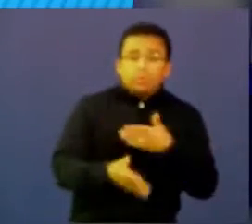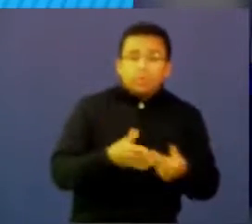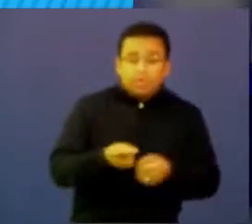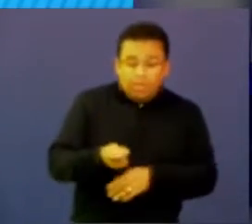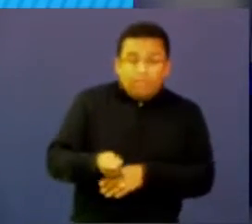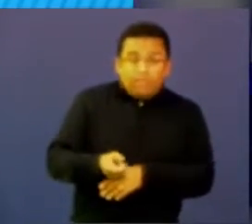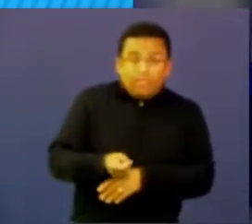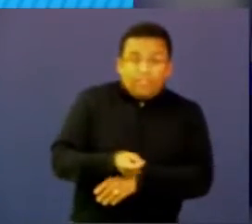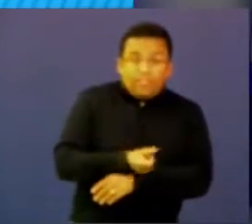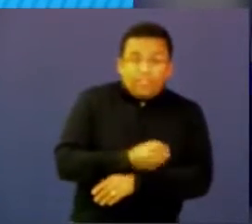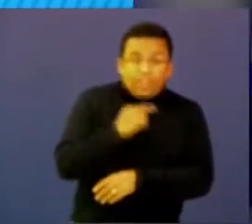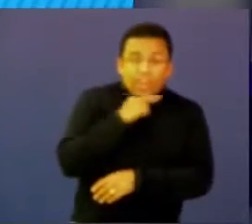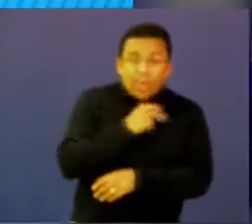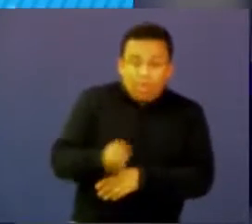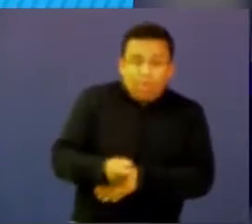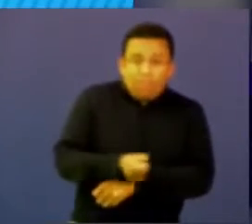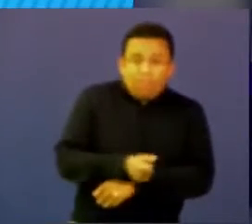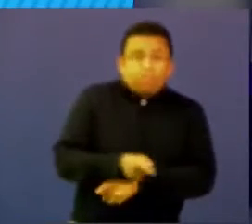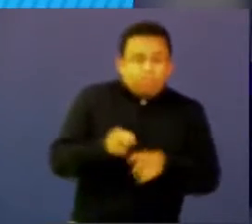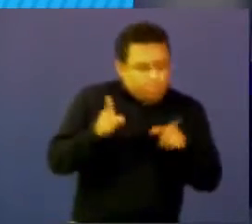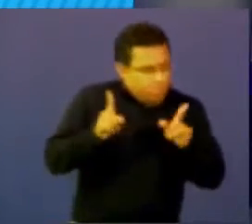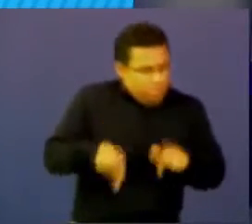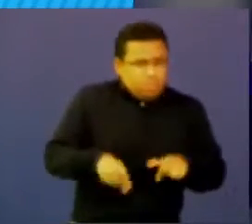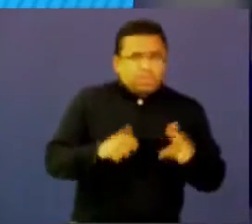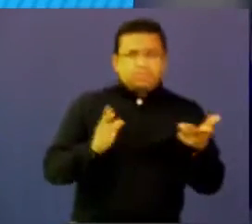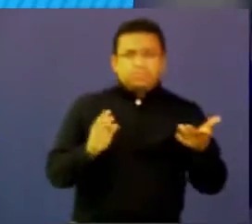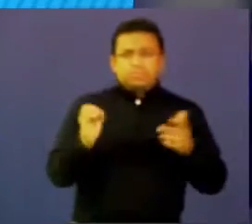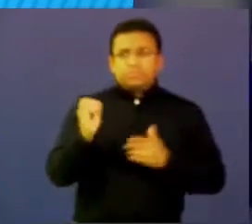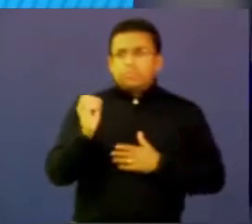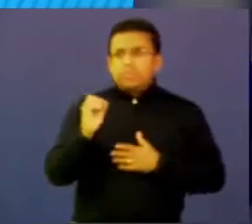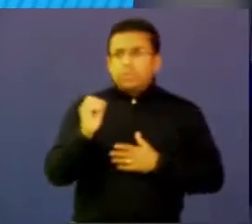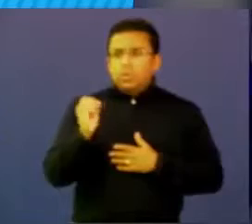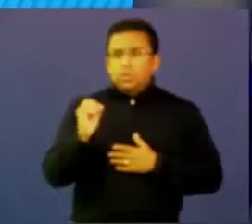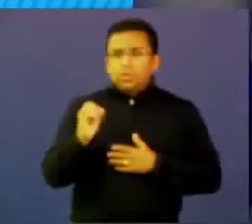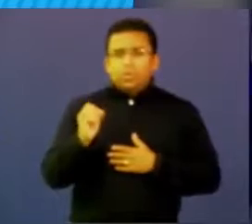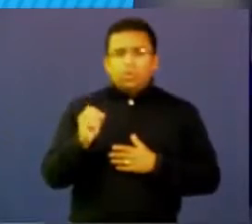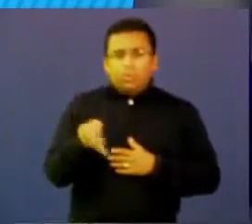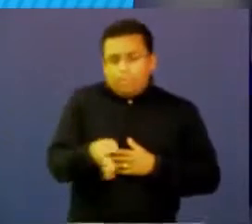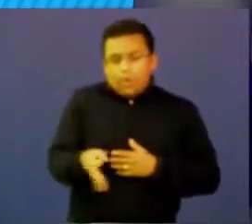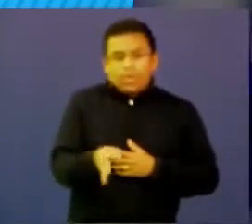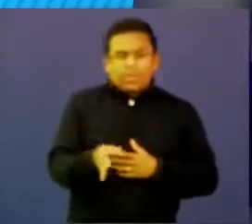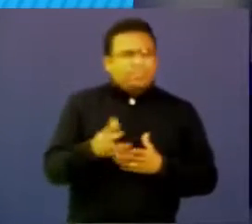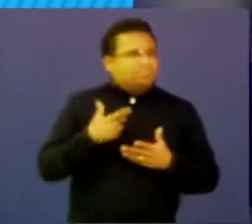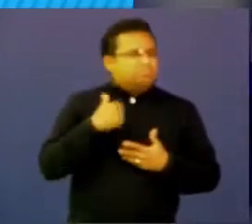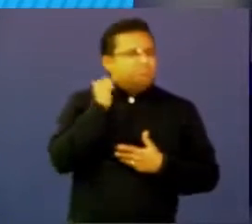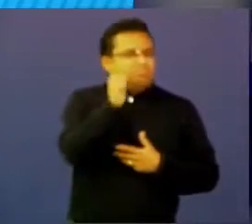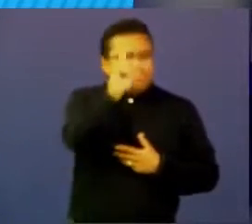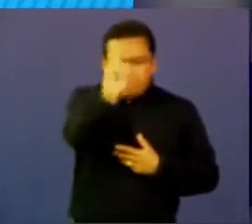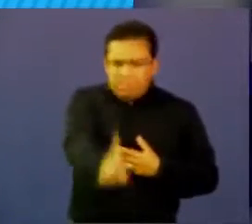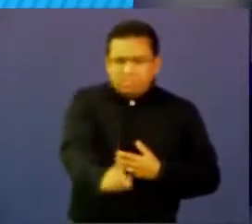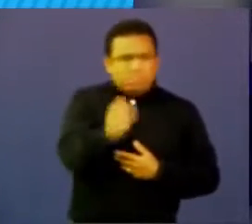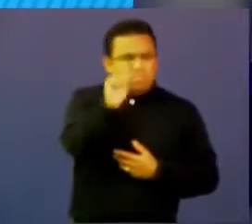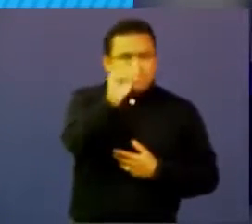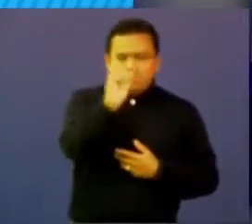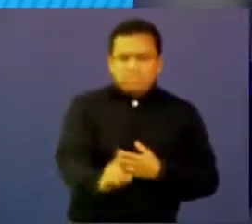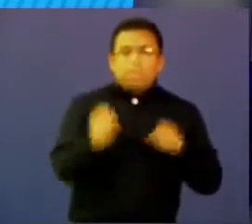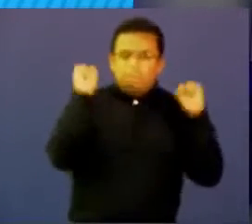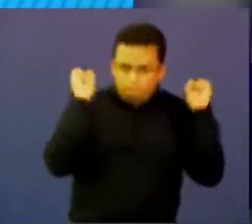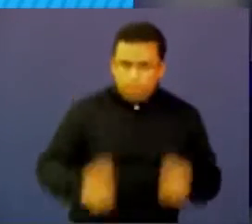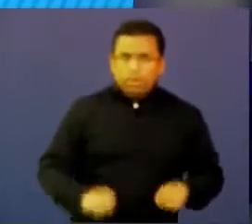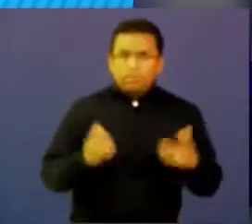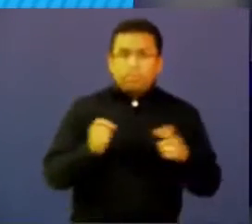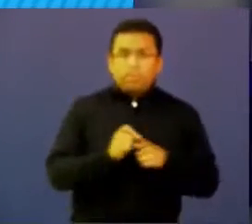jugamos cartas con frijolitos pues use frijolitos o use estas moneditas use lo que quiera pero si se puede para